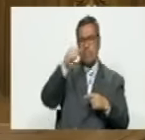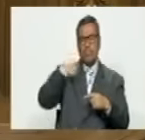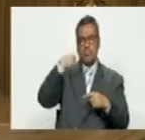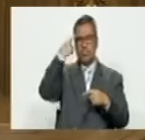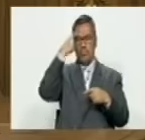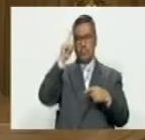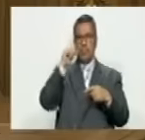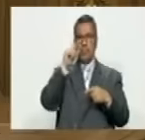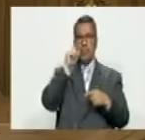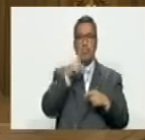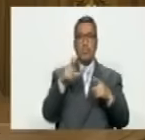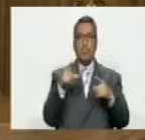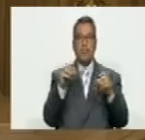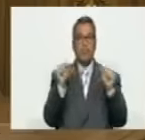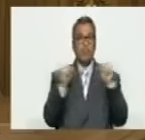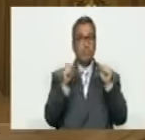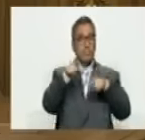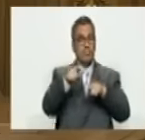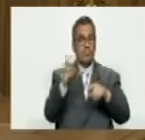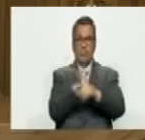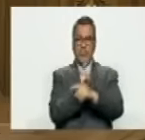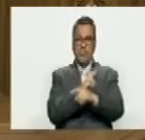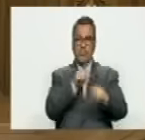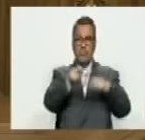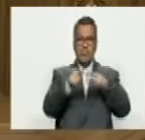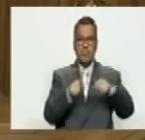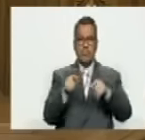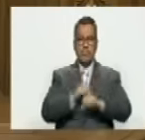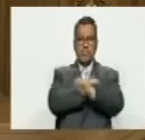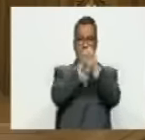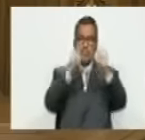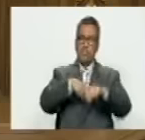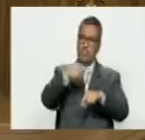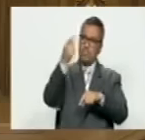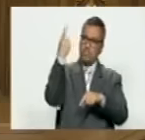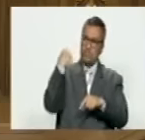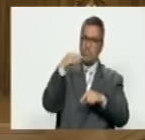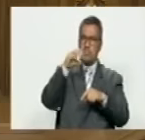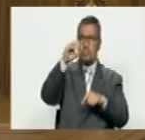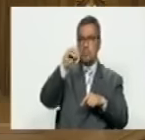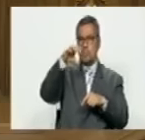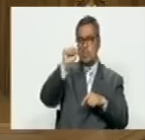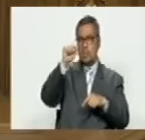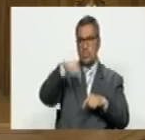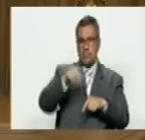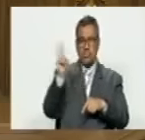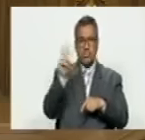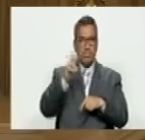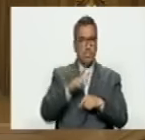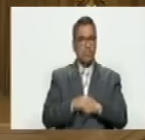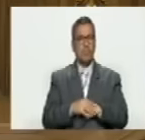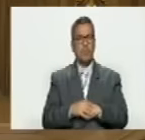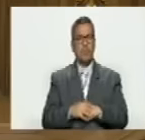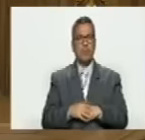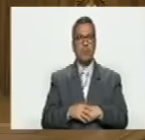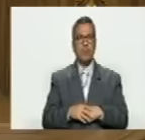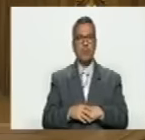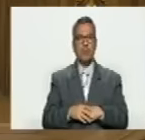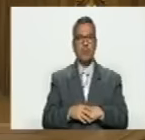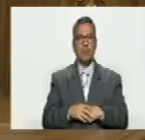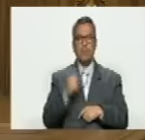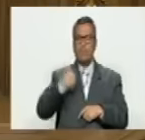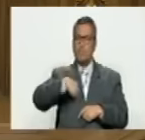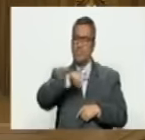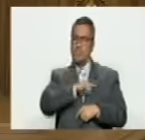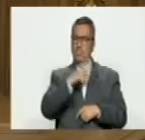en frío se llamó rápidamente para que ayer en la mañana la OEA sesionara sobre Venezuela y lo que